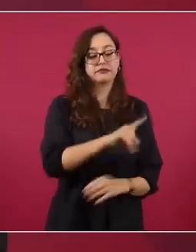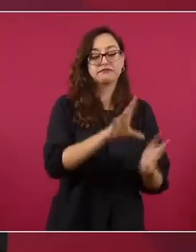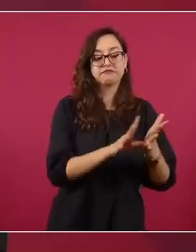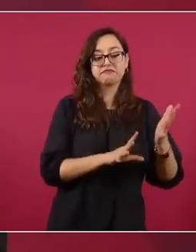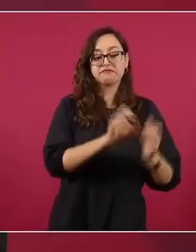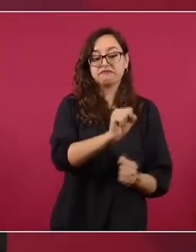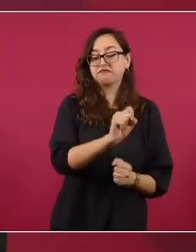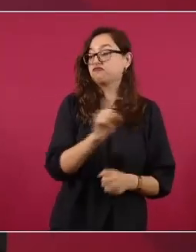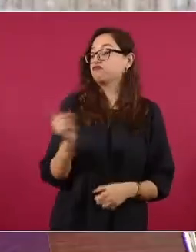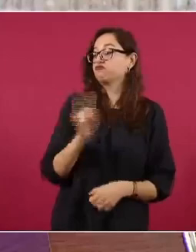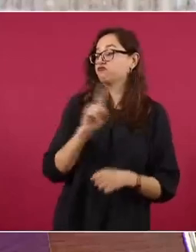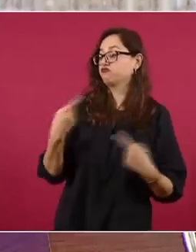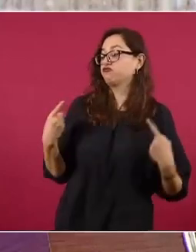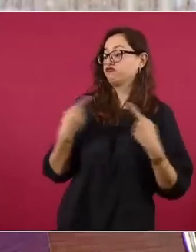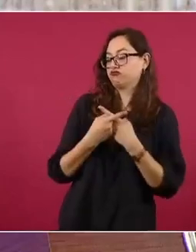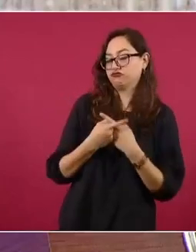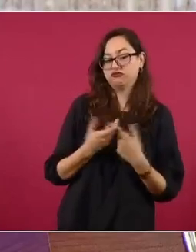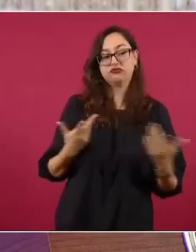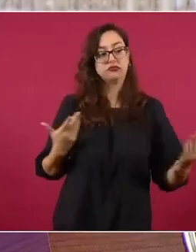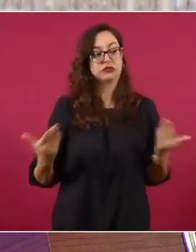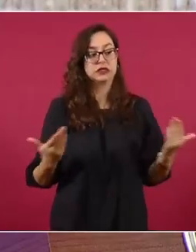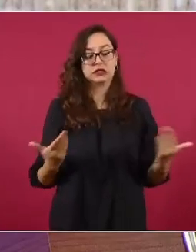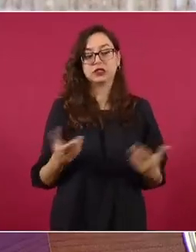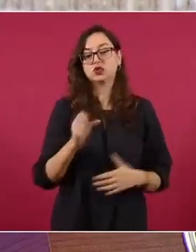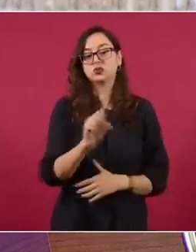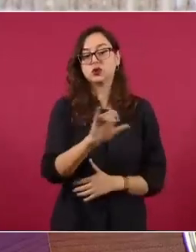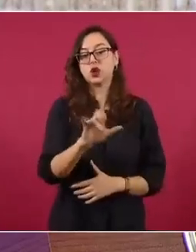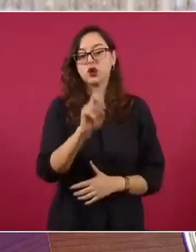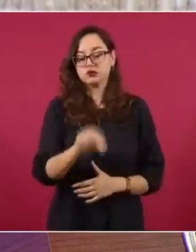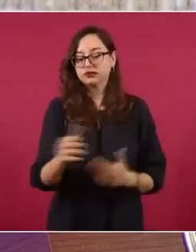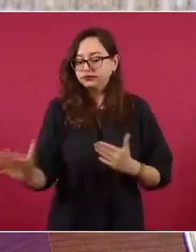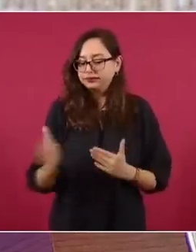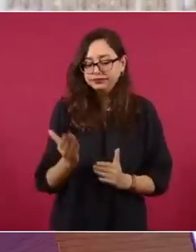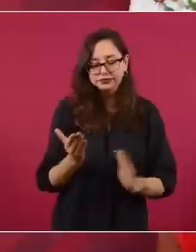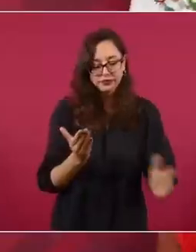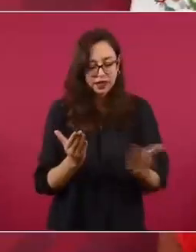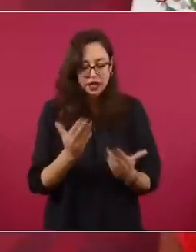mayoría